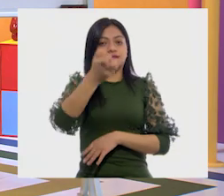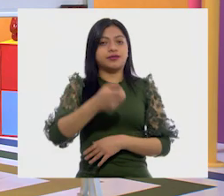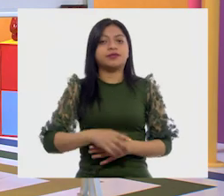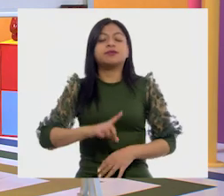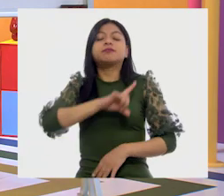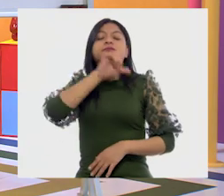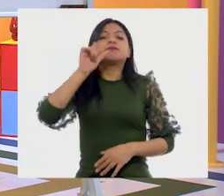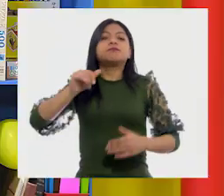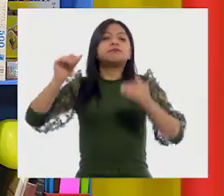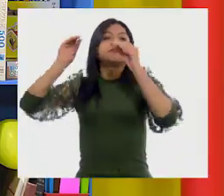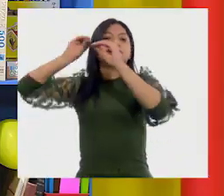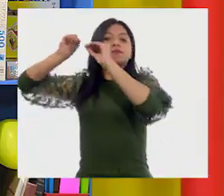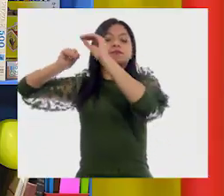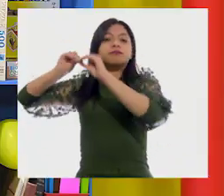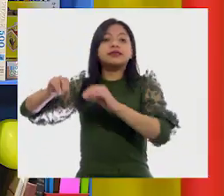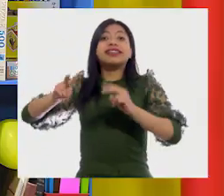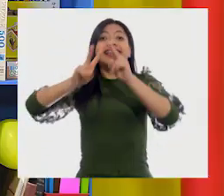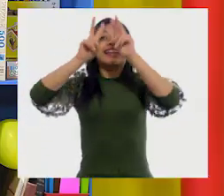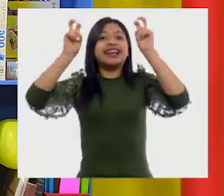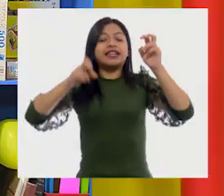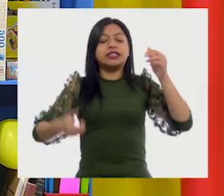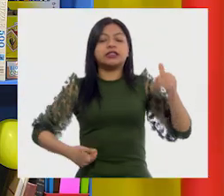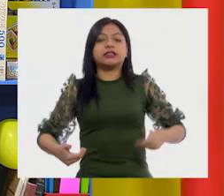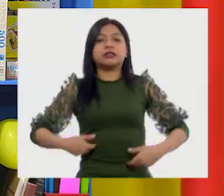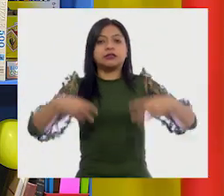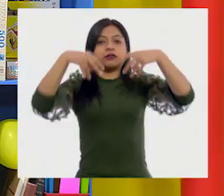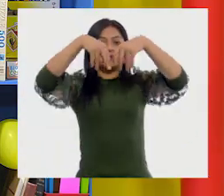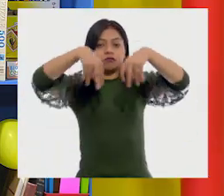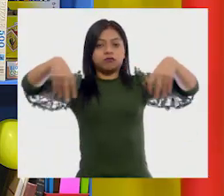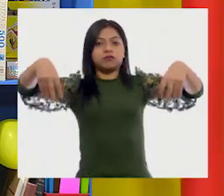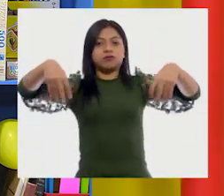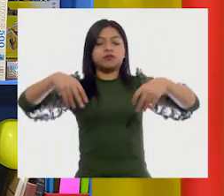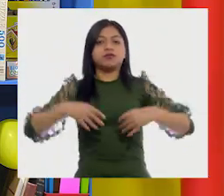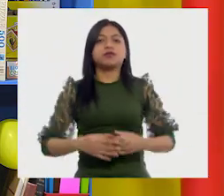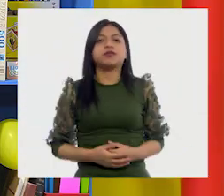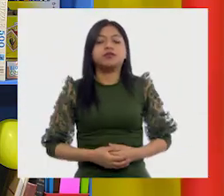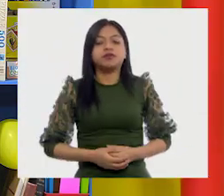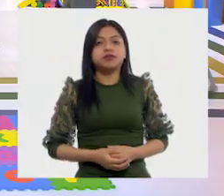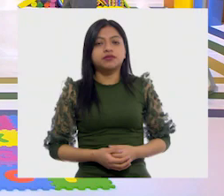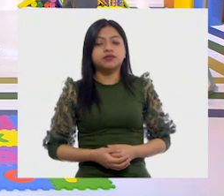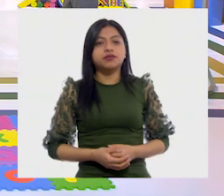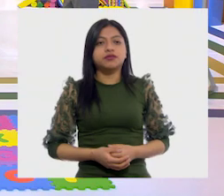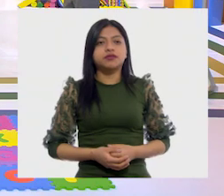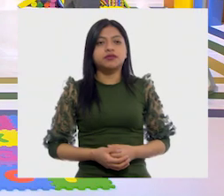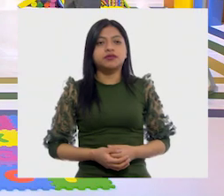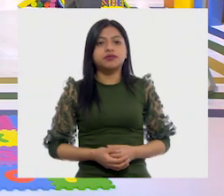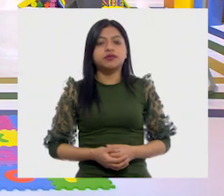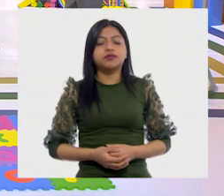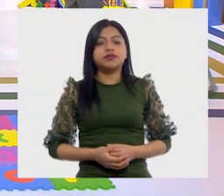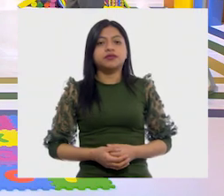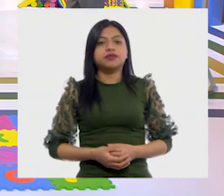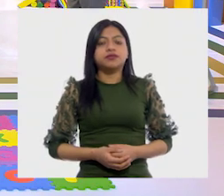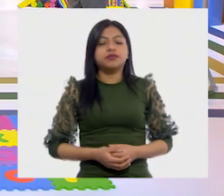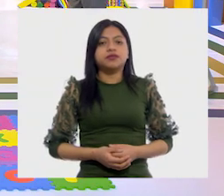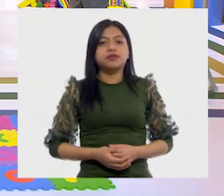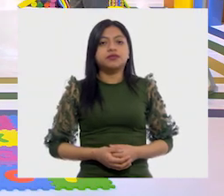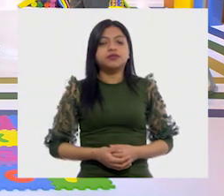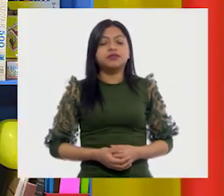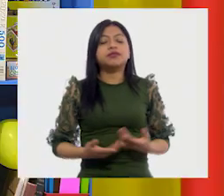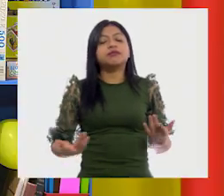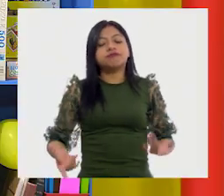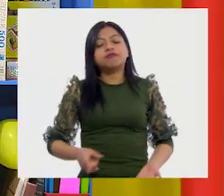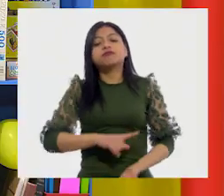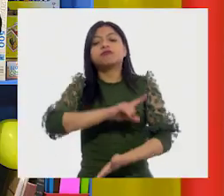Luego poner el título de la obra. El título de la obra, ajá. Y luego dar la información de